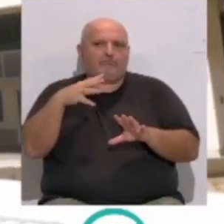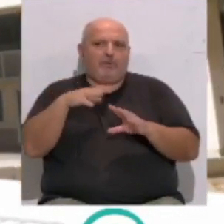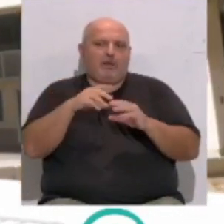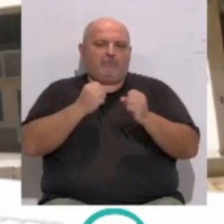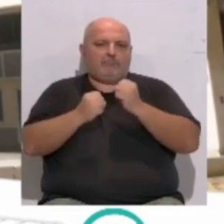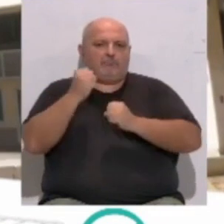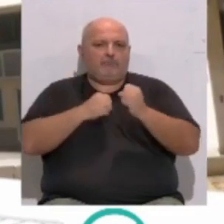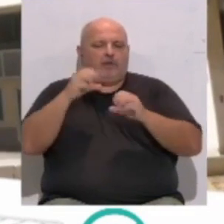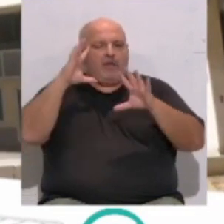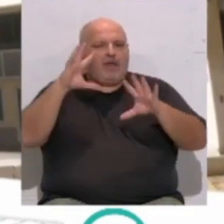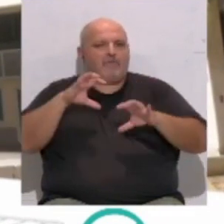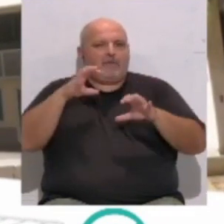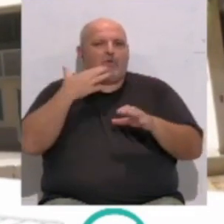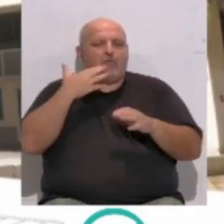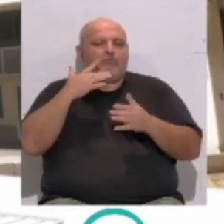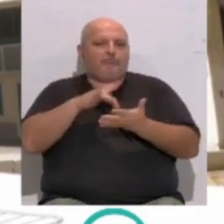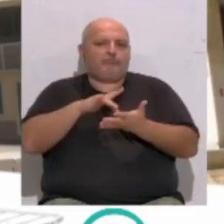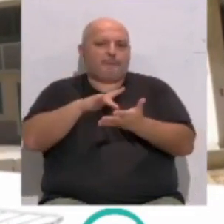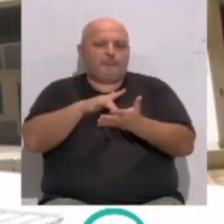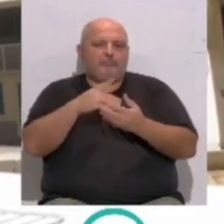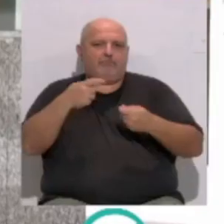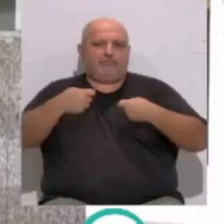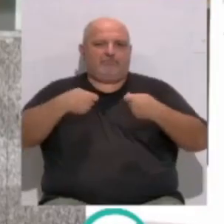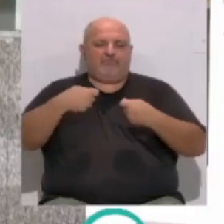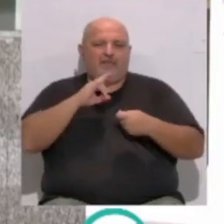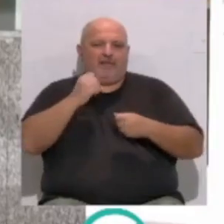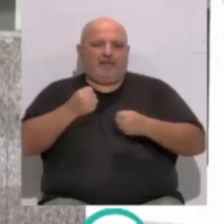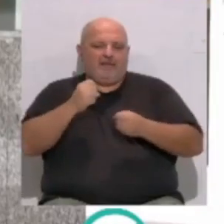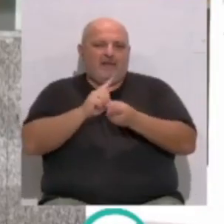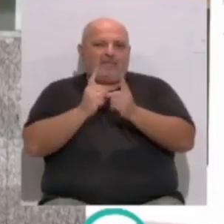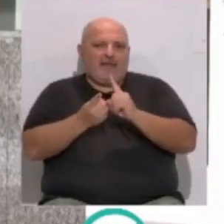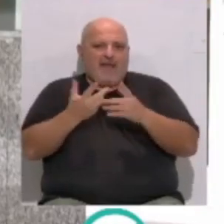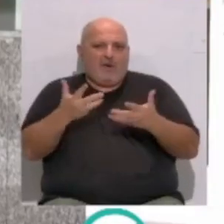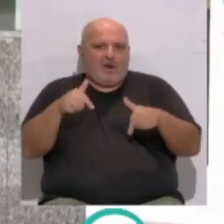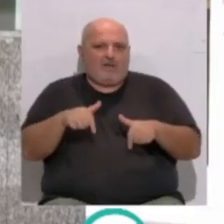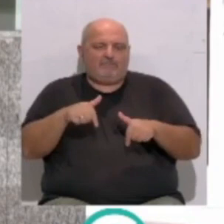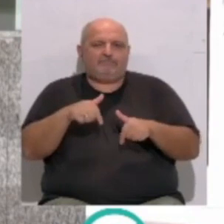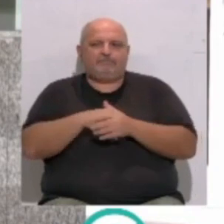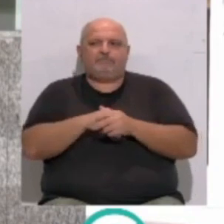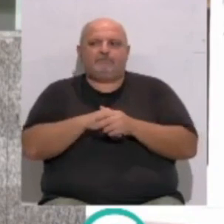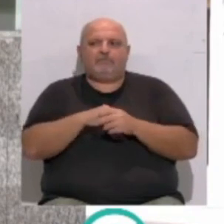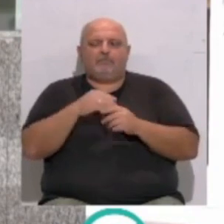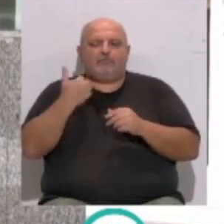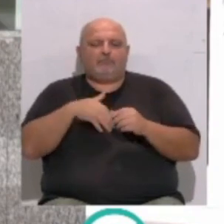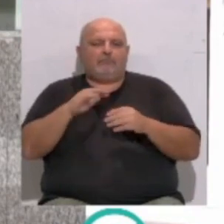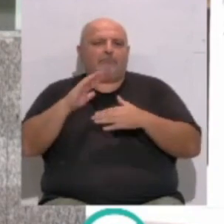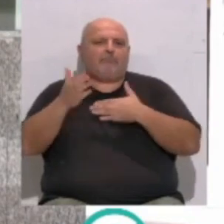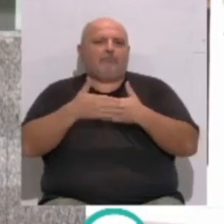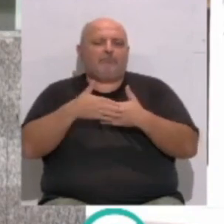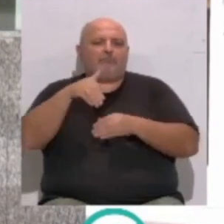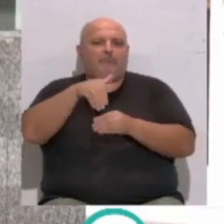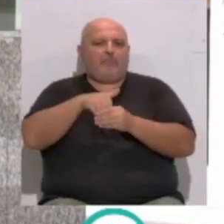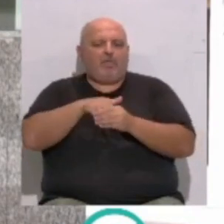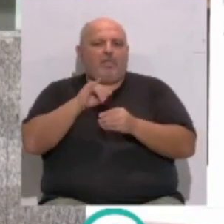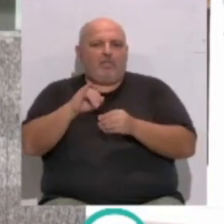consumos y aprender cómo afrontar de la mejor manera el mercado energético cambiante actual, Paez ha señalado que ya está cerrado su contenido